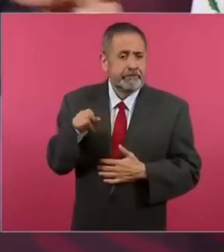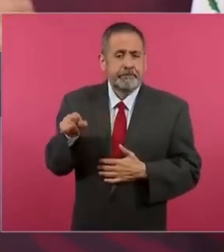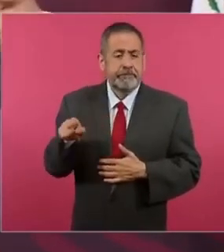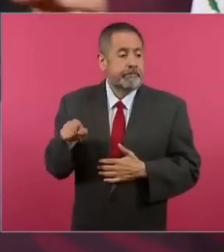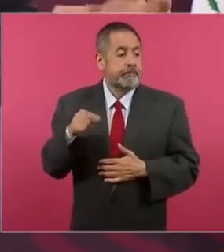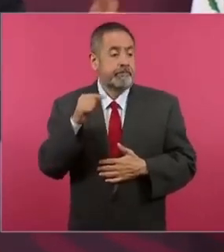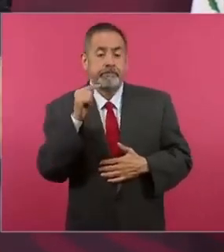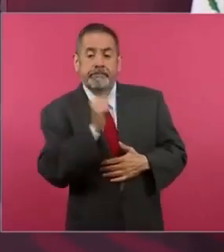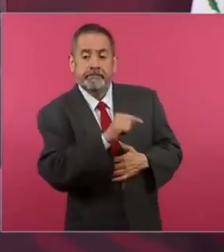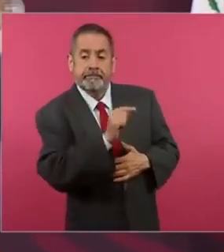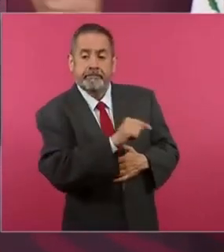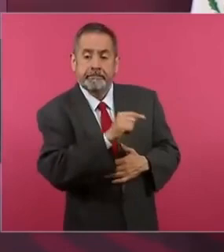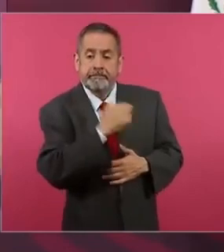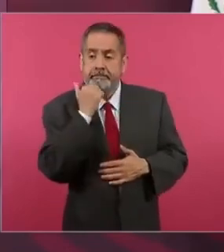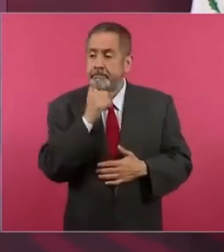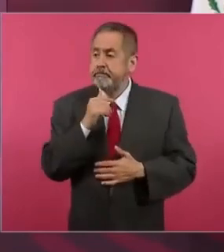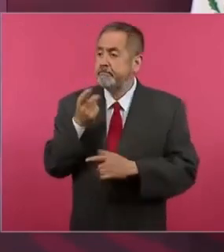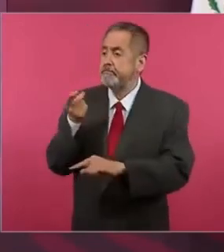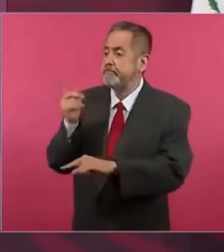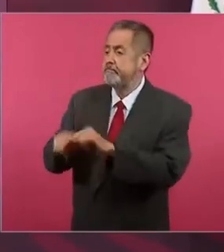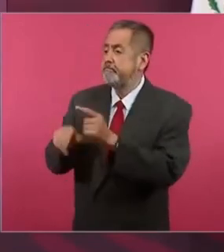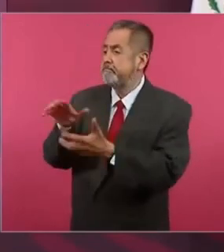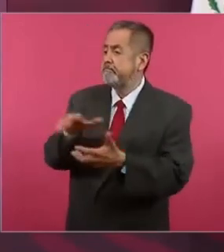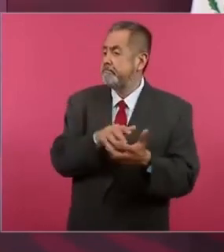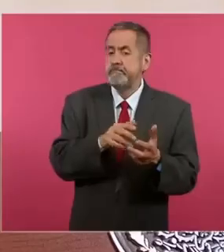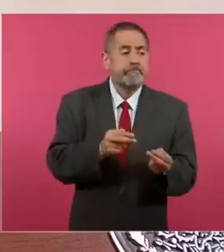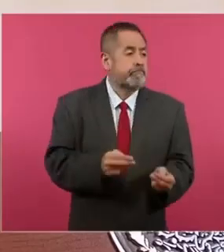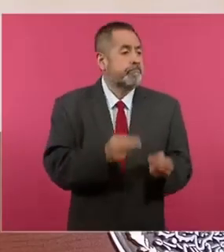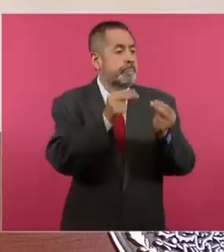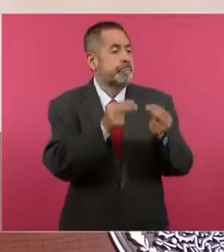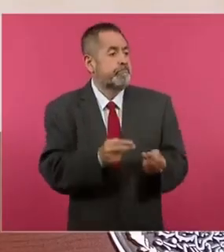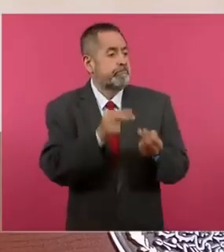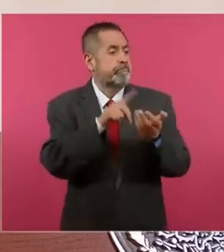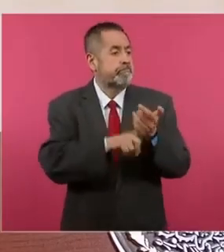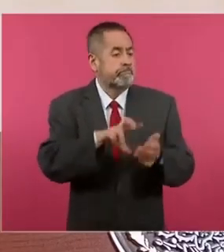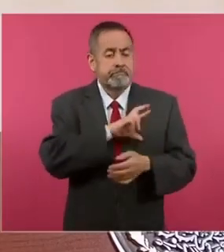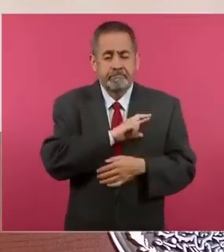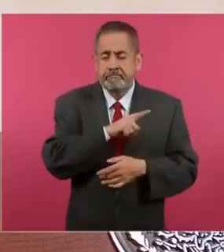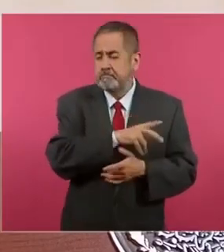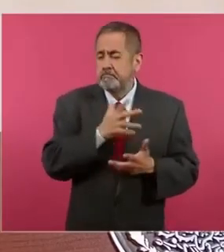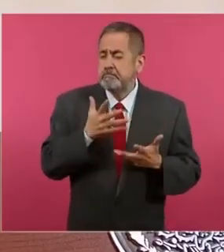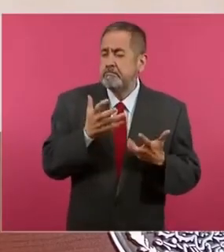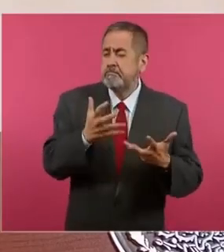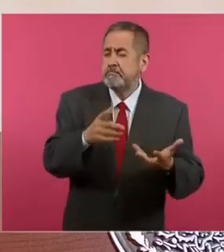de educación como si fuese una mercancía, siempre han ambicionado